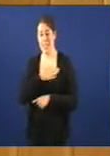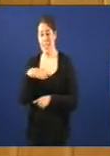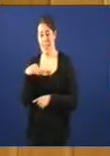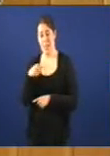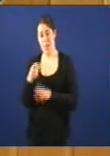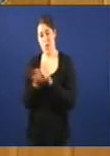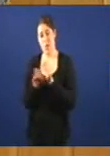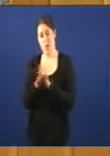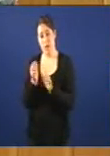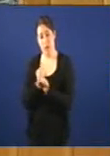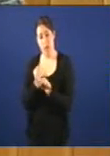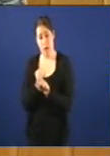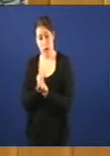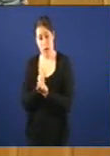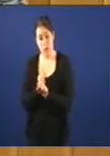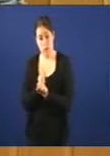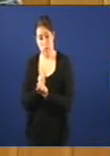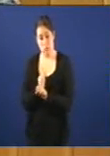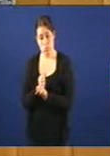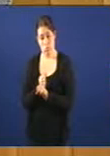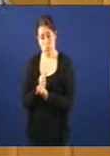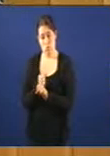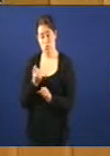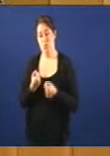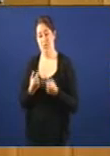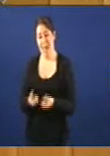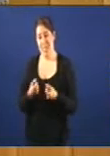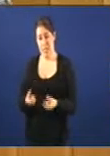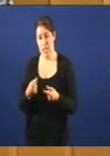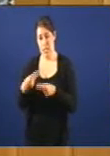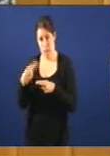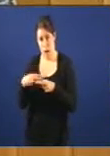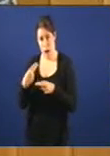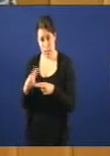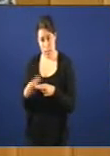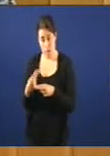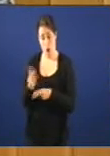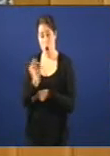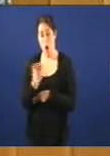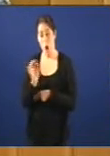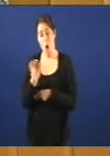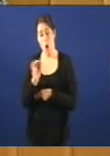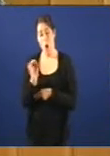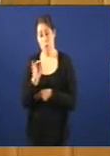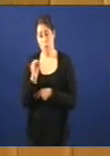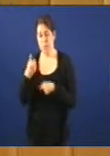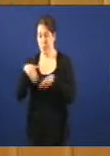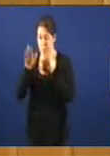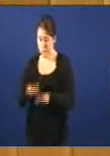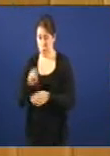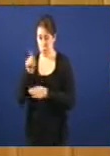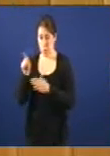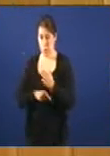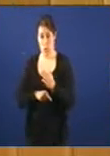seguir trabajando con unos costes moi gravoses de traslado ao centro de trabajo taxi ou bien optar por rescindir su contrato con a indemnización